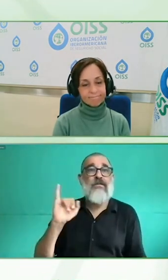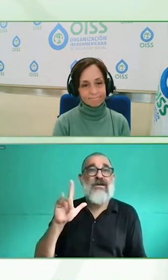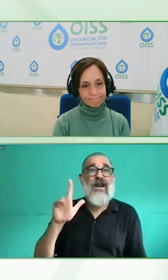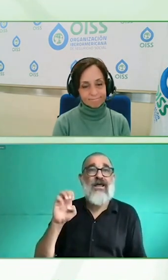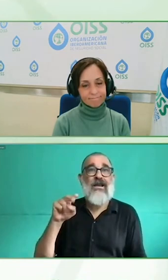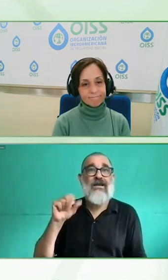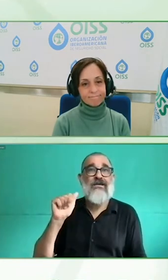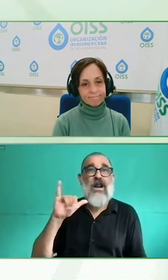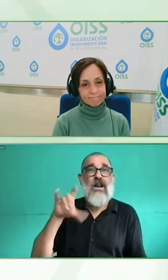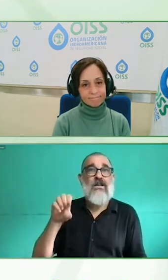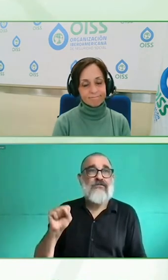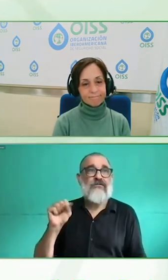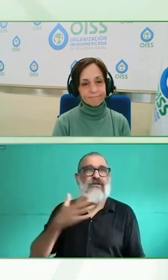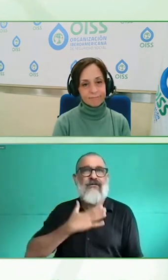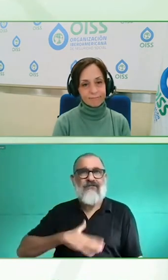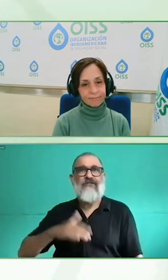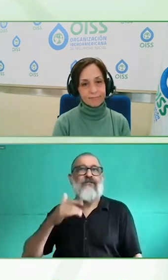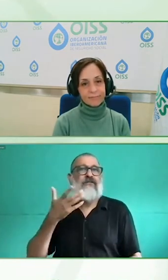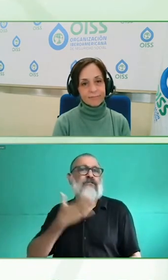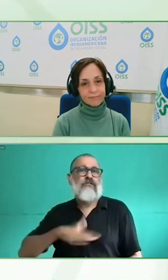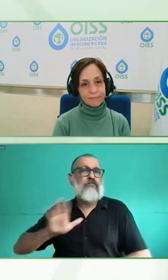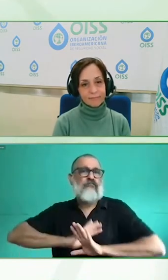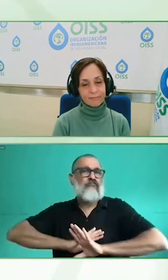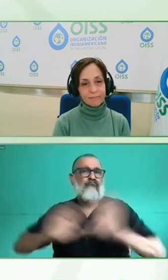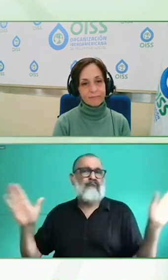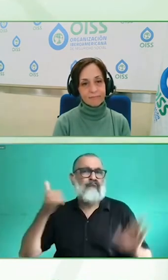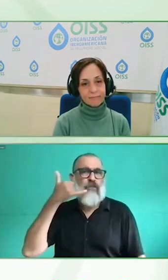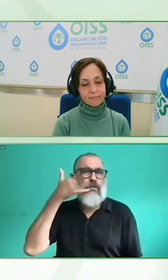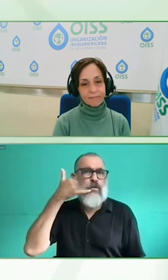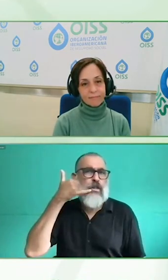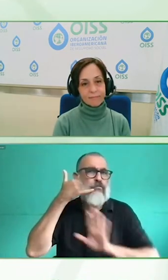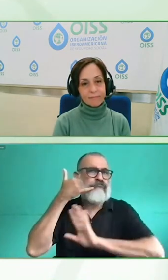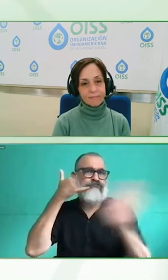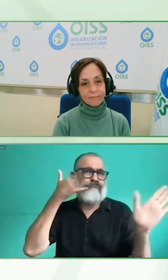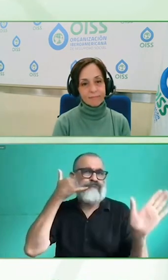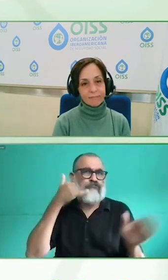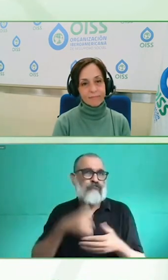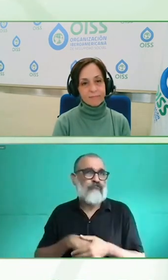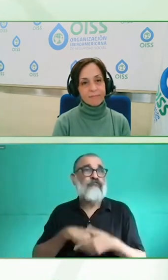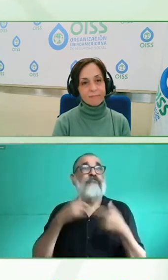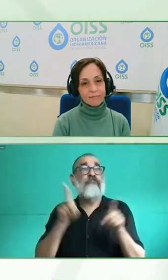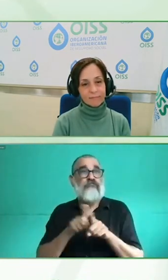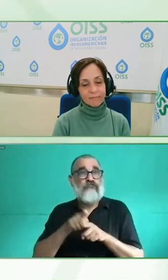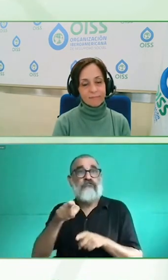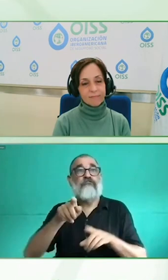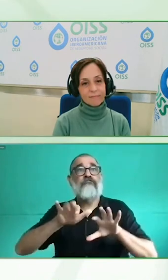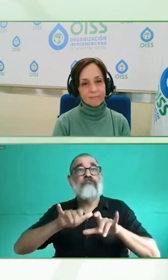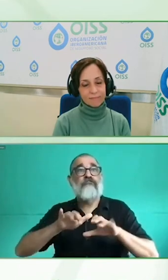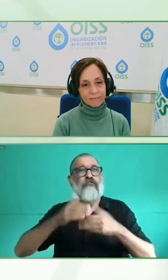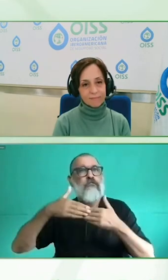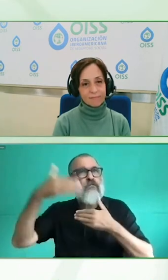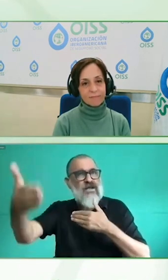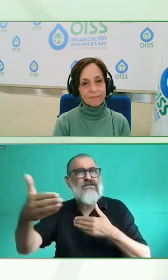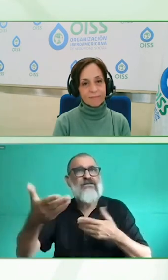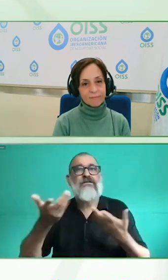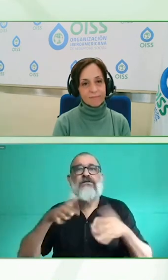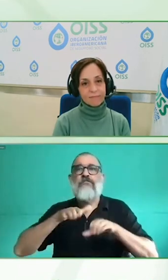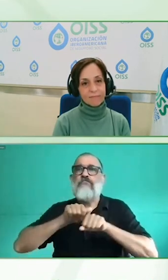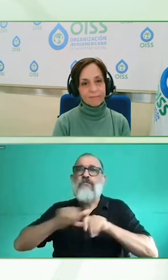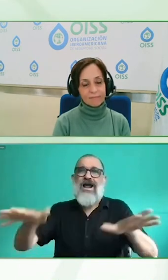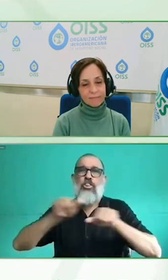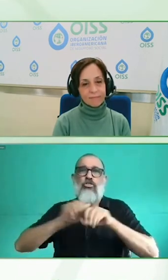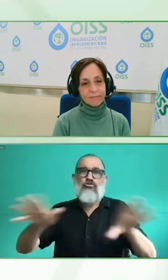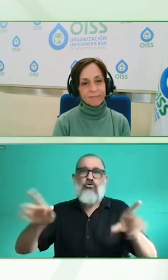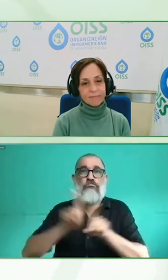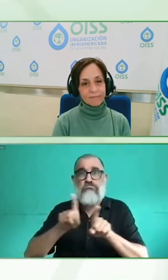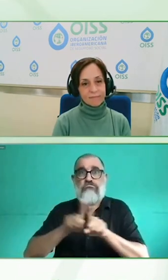va a ser muchísimo más rápido y vas a evitarte muchos errores al momento de decir, ok, ¿por qué sueño en esto? Y tal vez las respuestas las tienes mucho